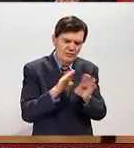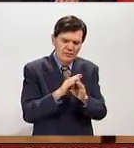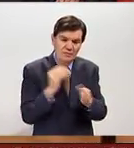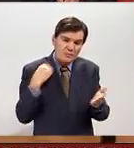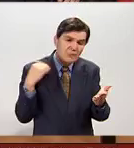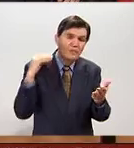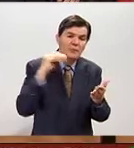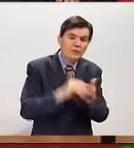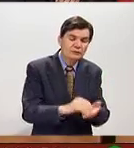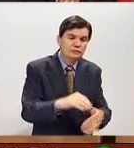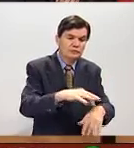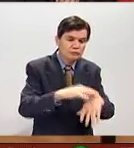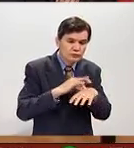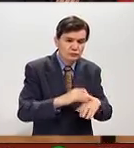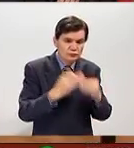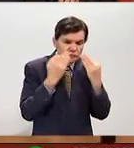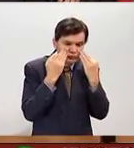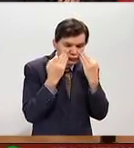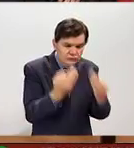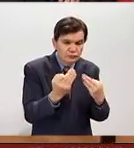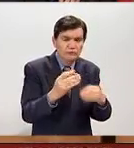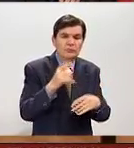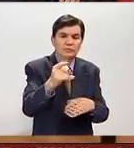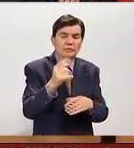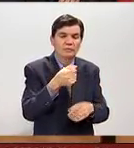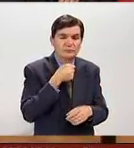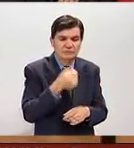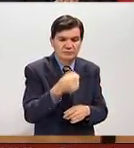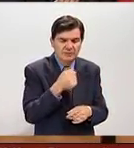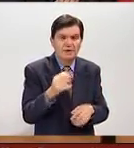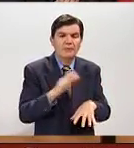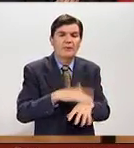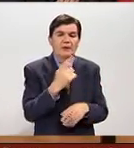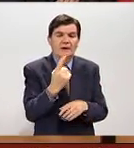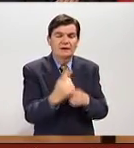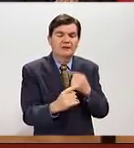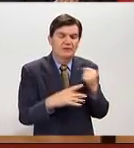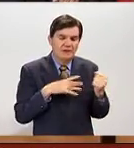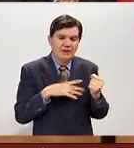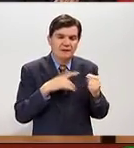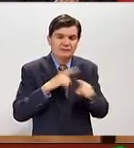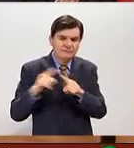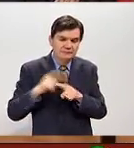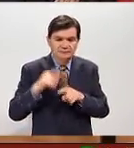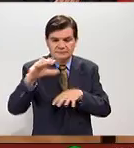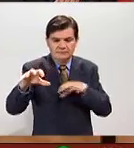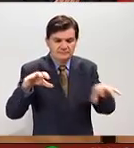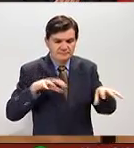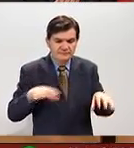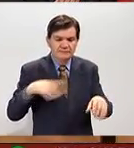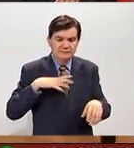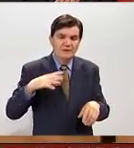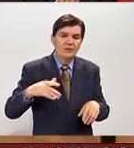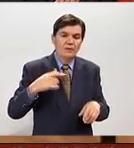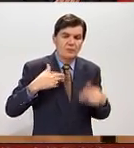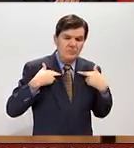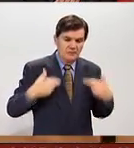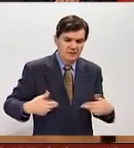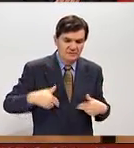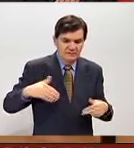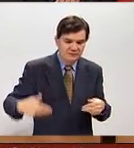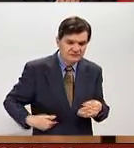a estar en la tragedia, porque como reporteros, pesar de que veamos distintos escenarios, la tragedia humana